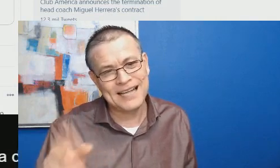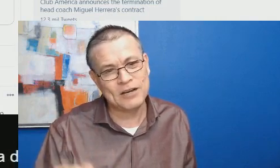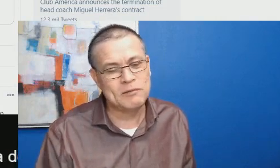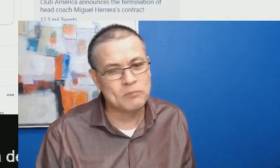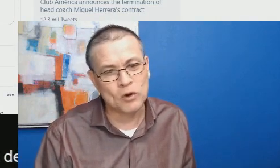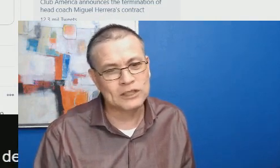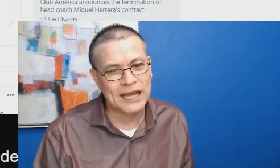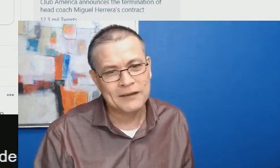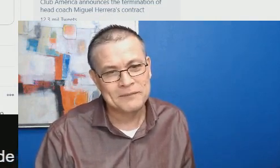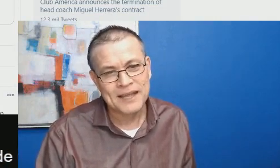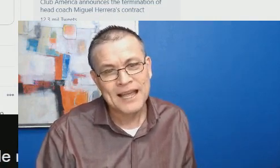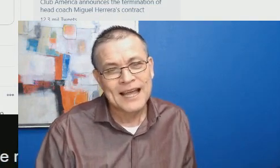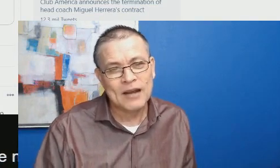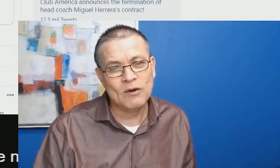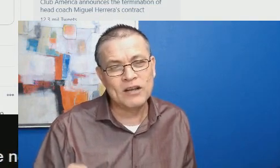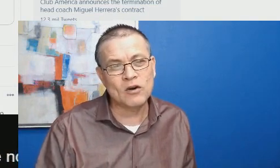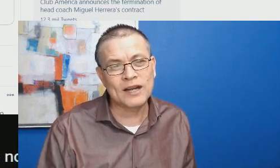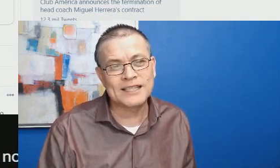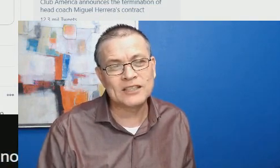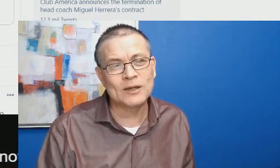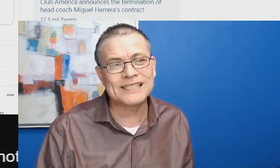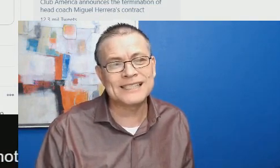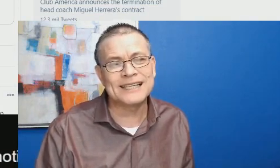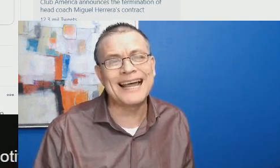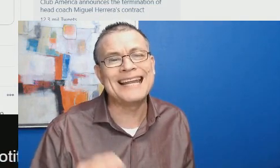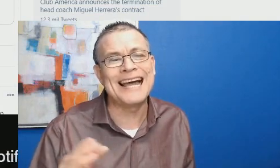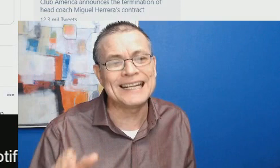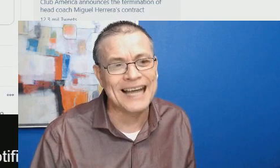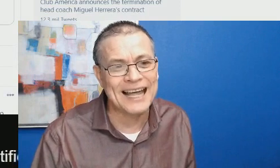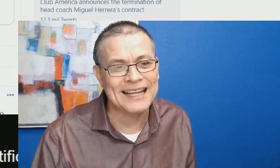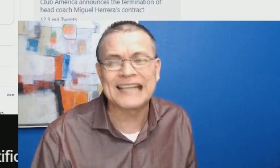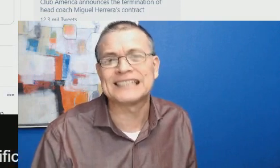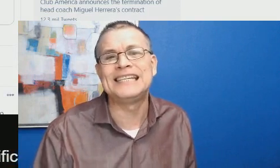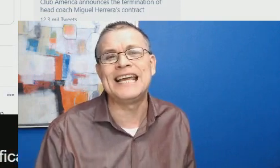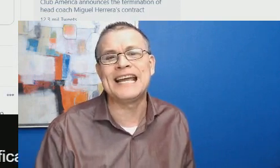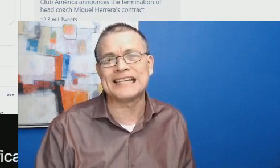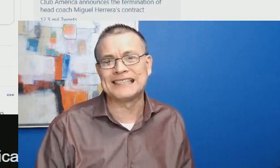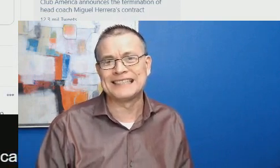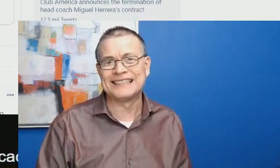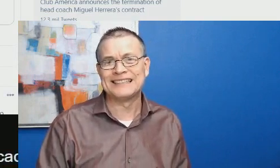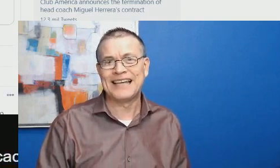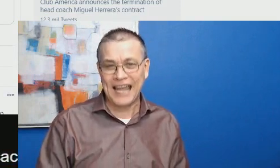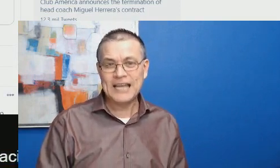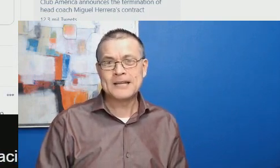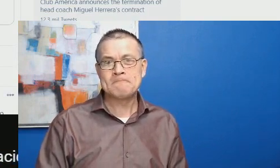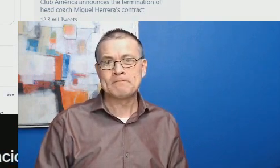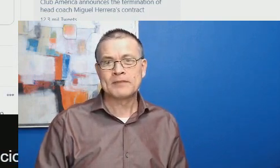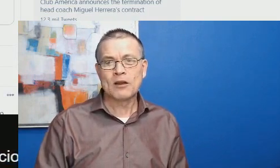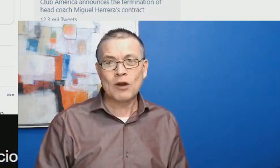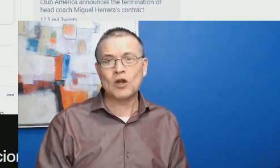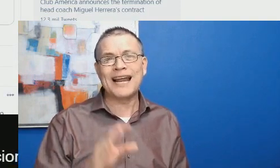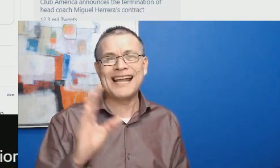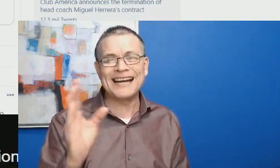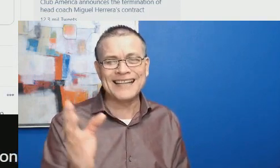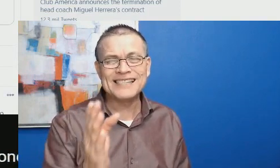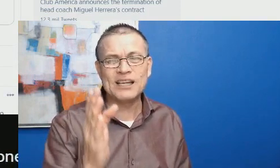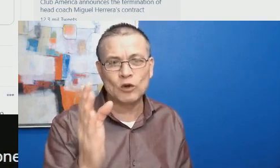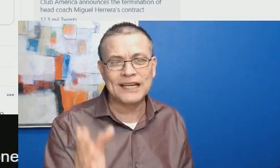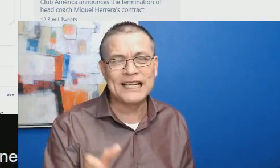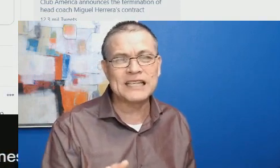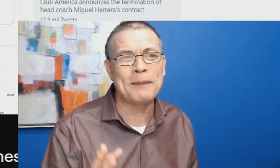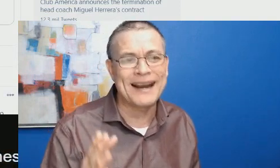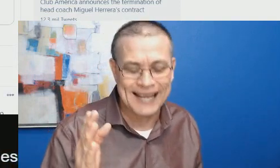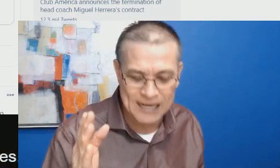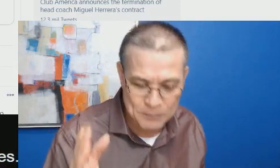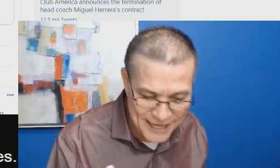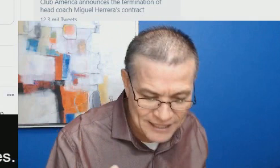capacidad no importa. El único requisito es la lealtad a ciegas. Cuando la lealtad se